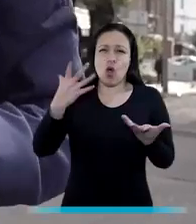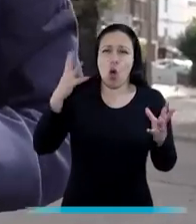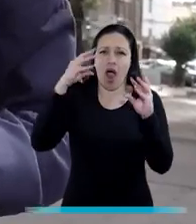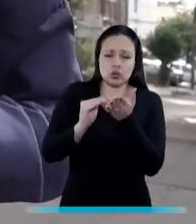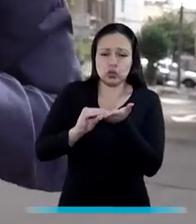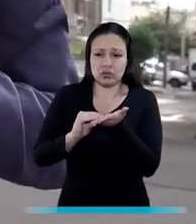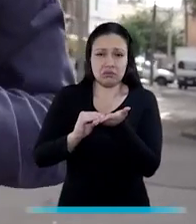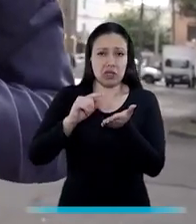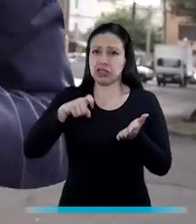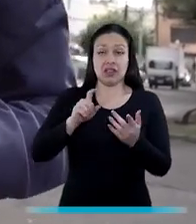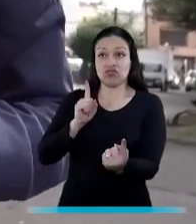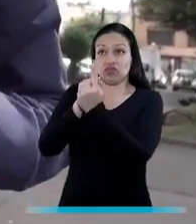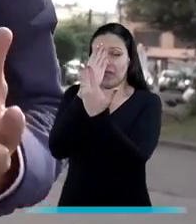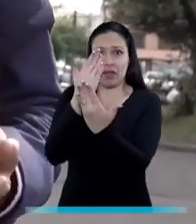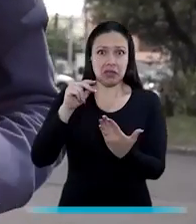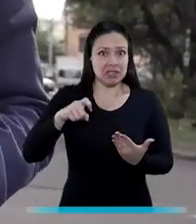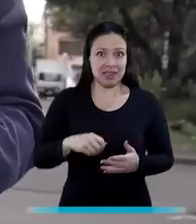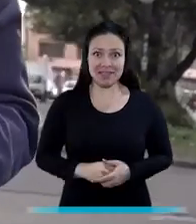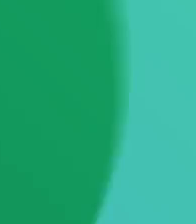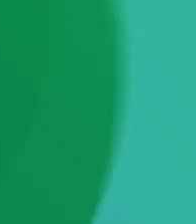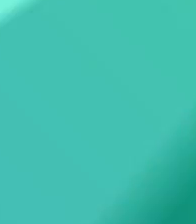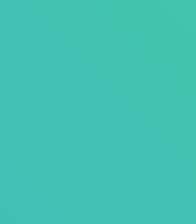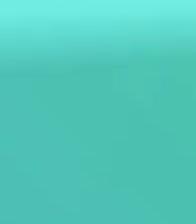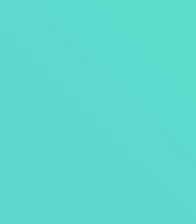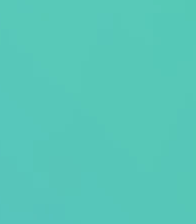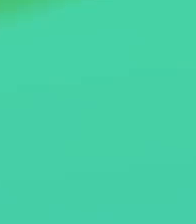Para conciliar, ya no es necesario hacerlo de manera presencial.